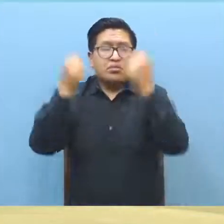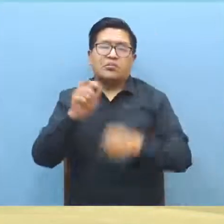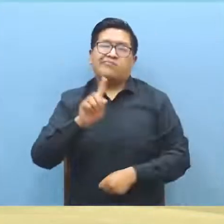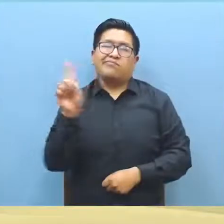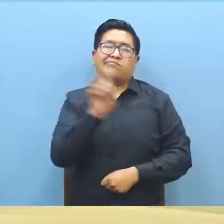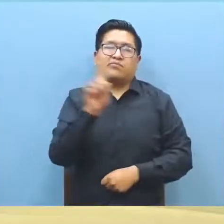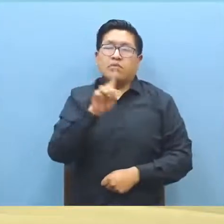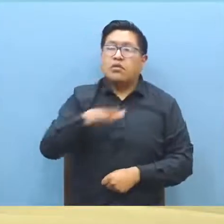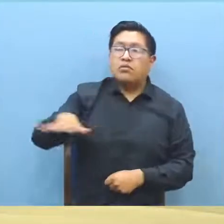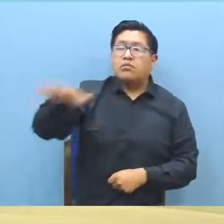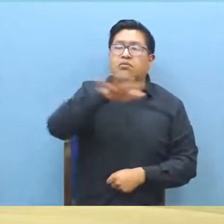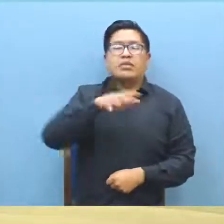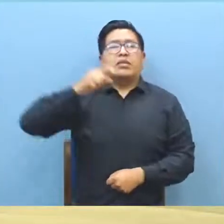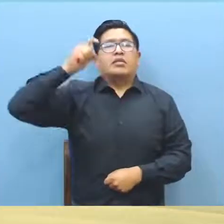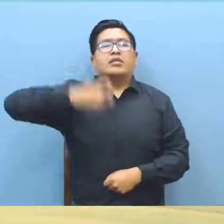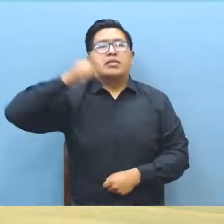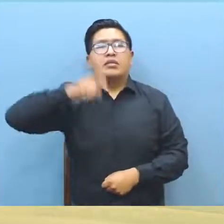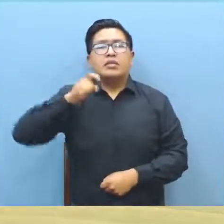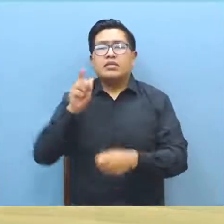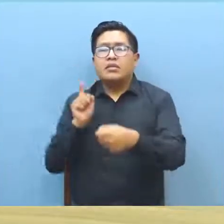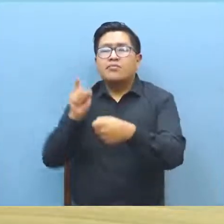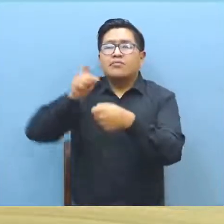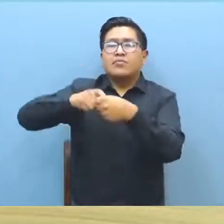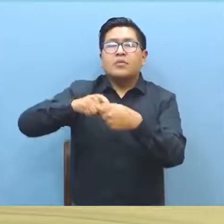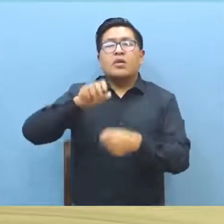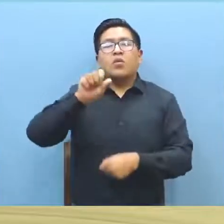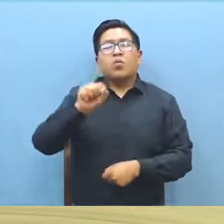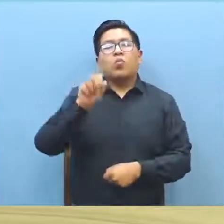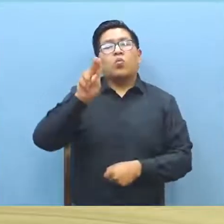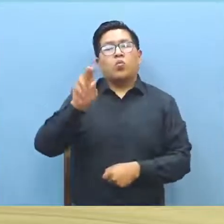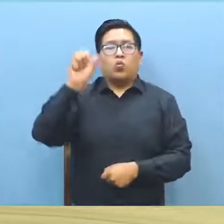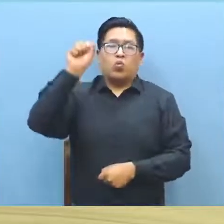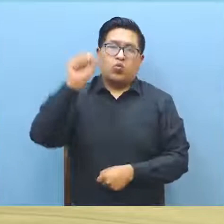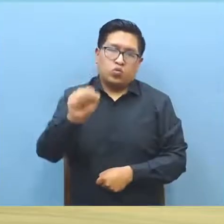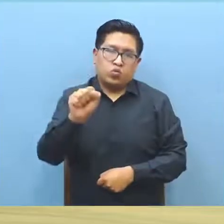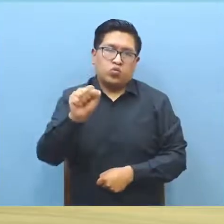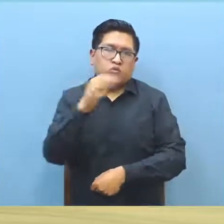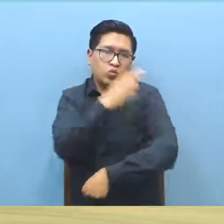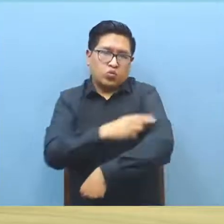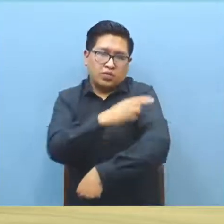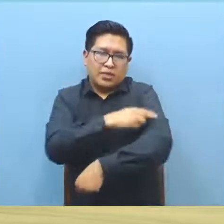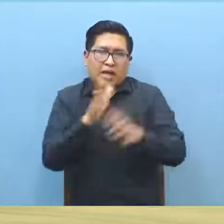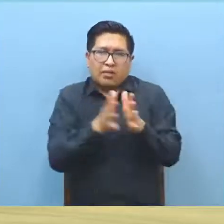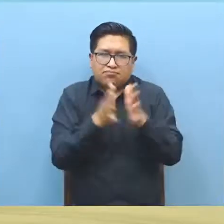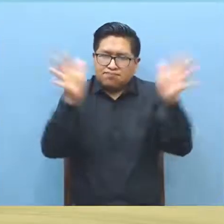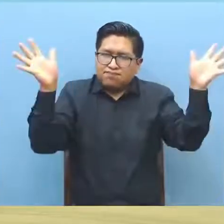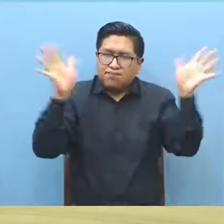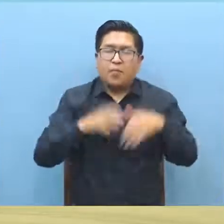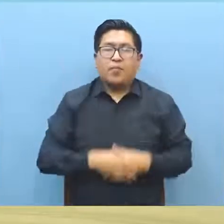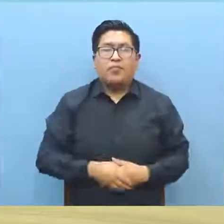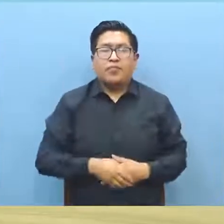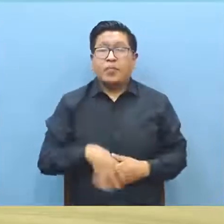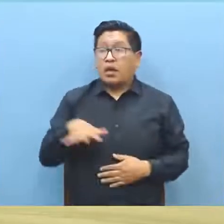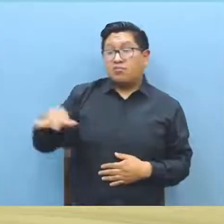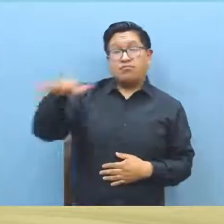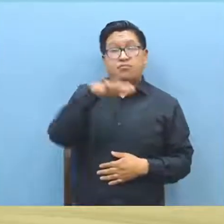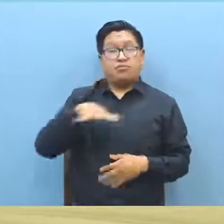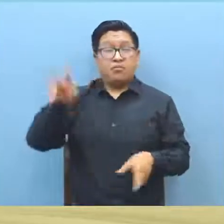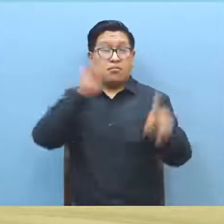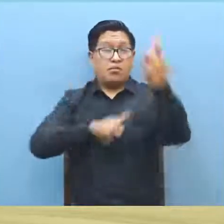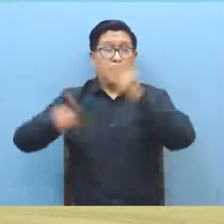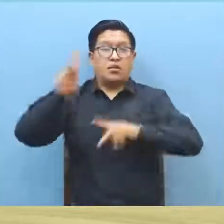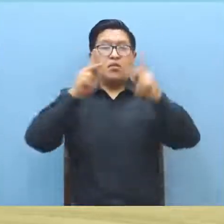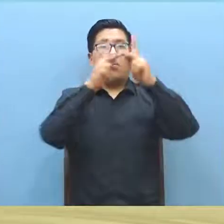personas que requieren ser aseguradas en el sistema de salud único, el SUS. Entonces, la